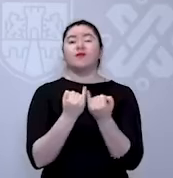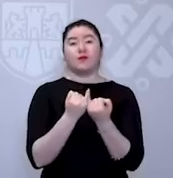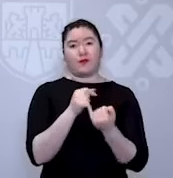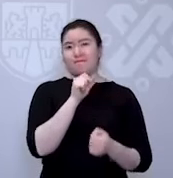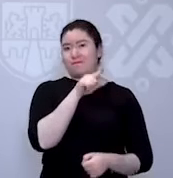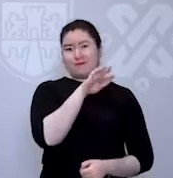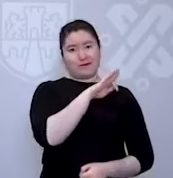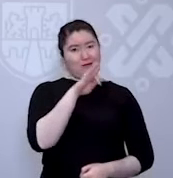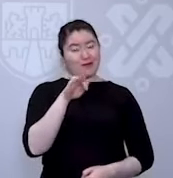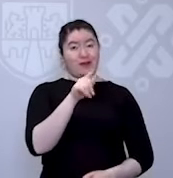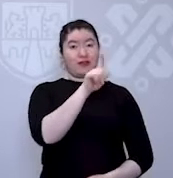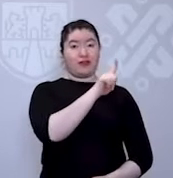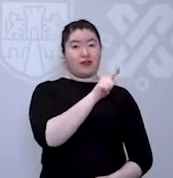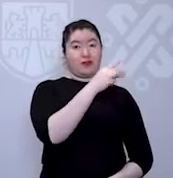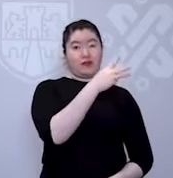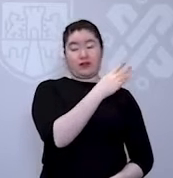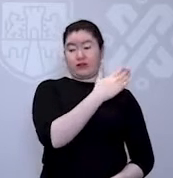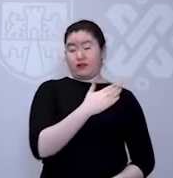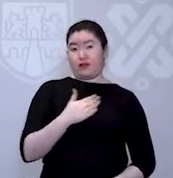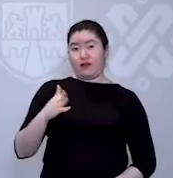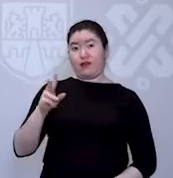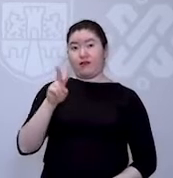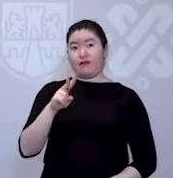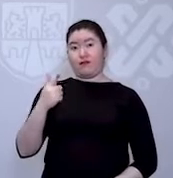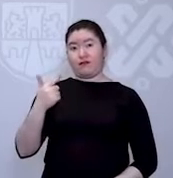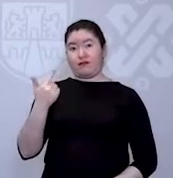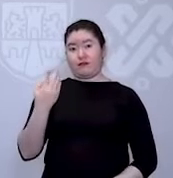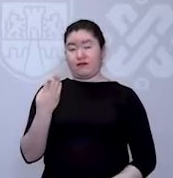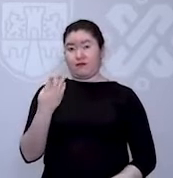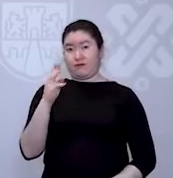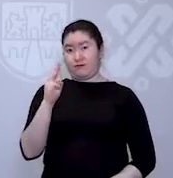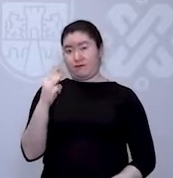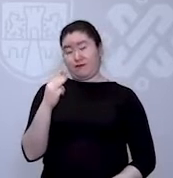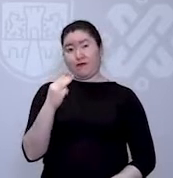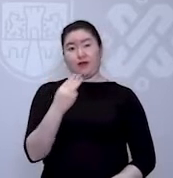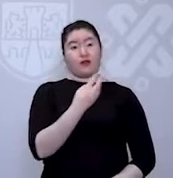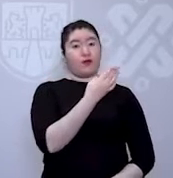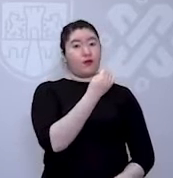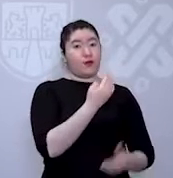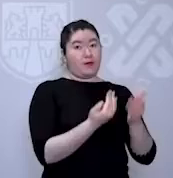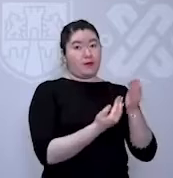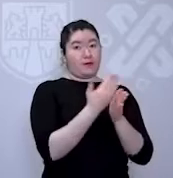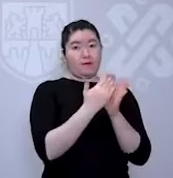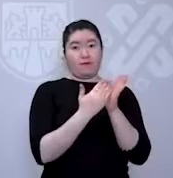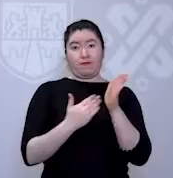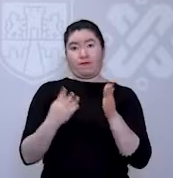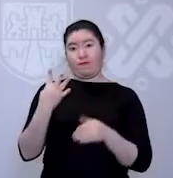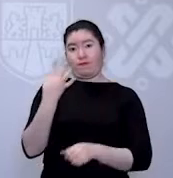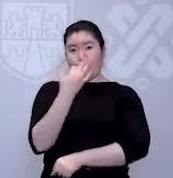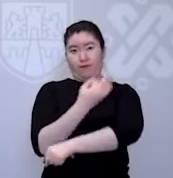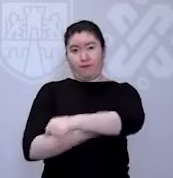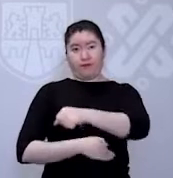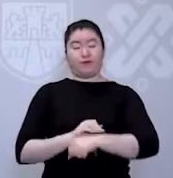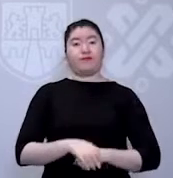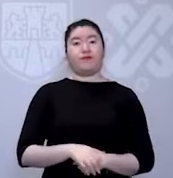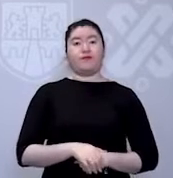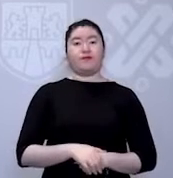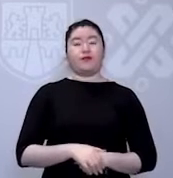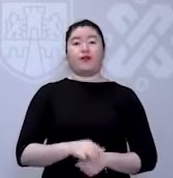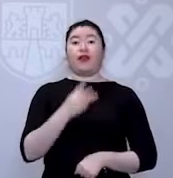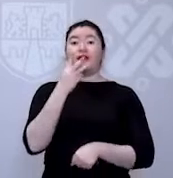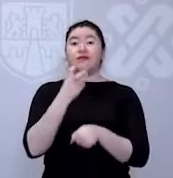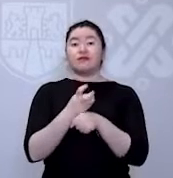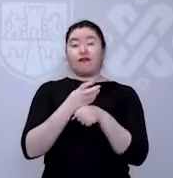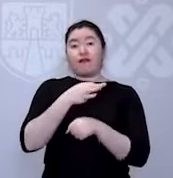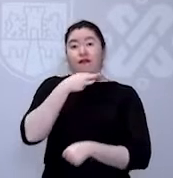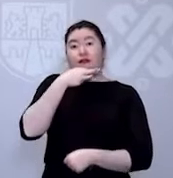de lunes 3 al viernes 7 de mayo de 9 de la mañana a 4 de la tarde. El tercer anuncio